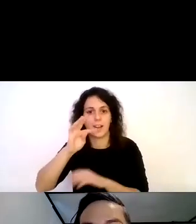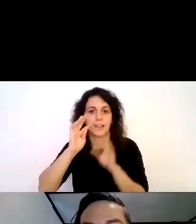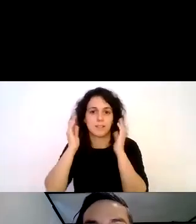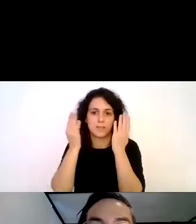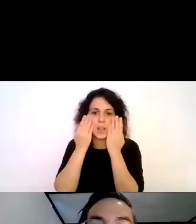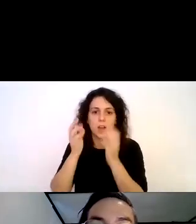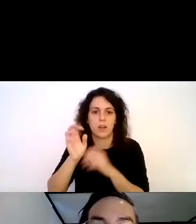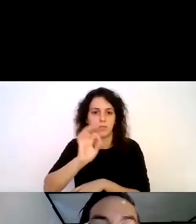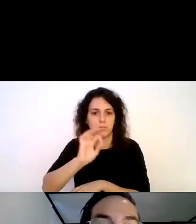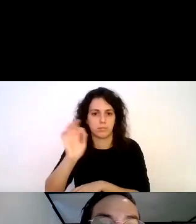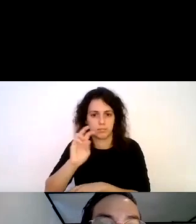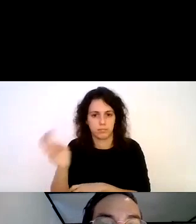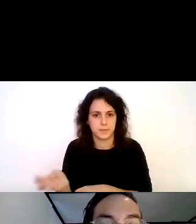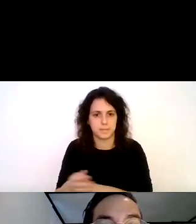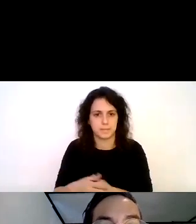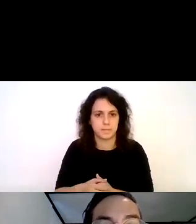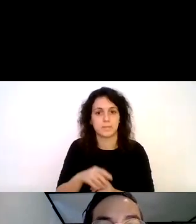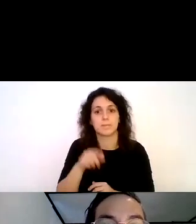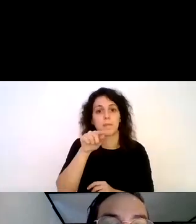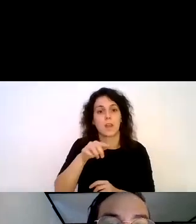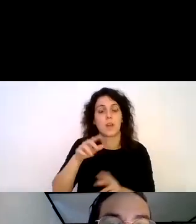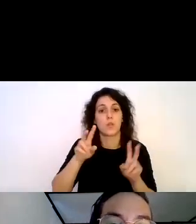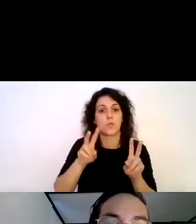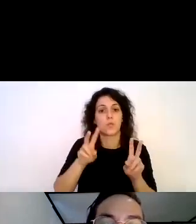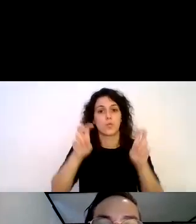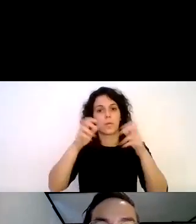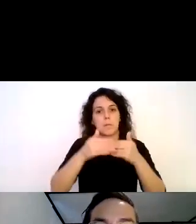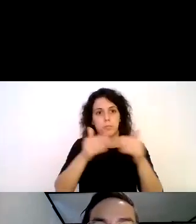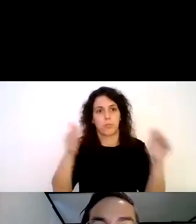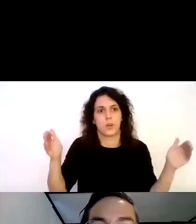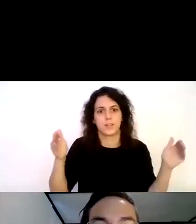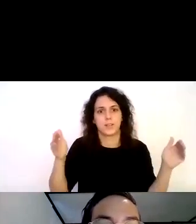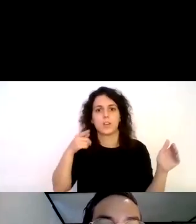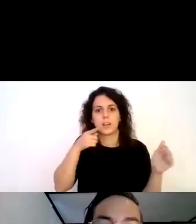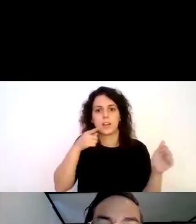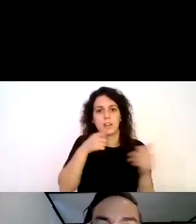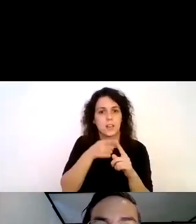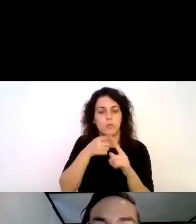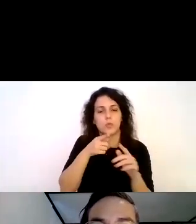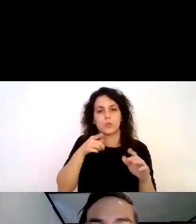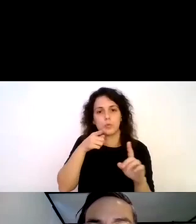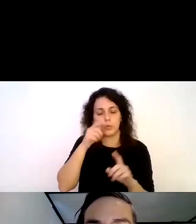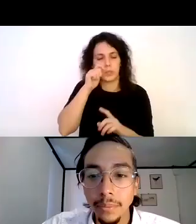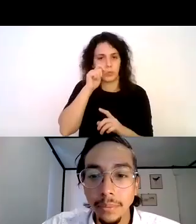así que también esta es una nueva puerta que se me abre para aportar al turismo accesible